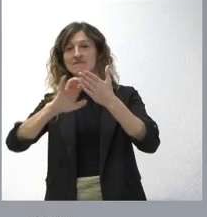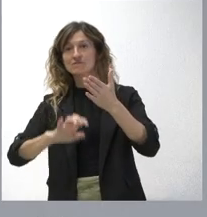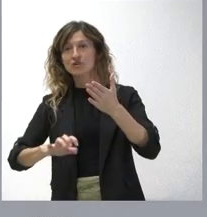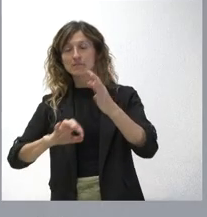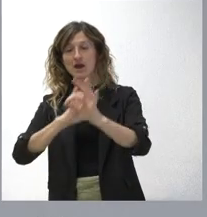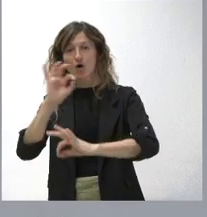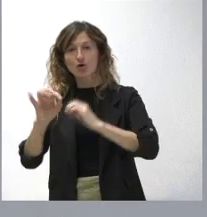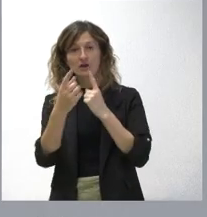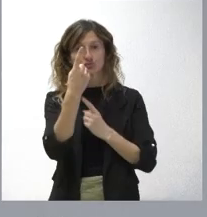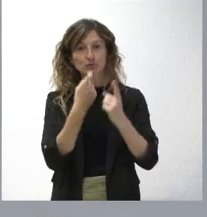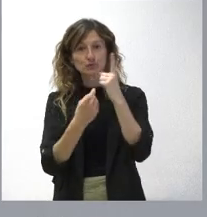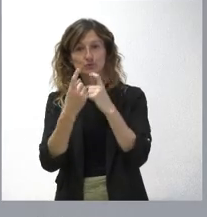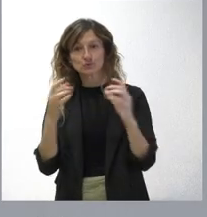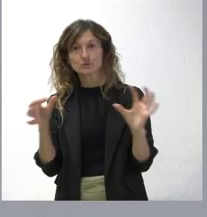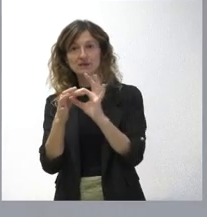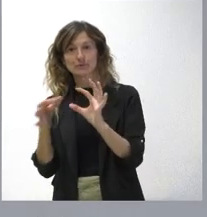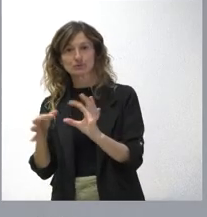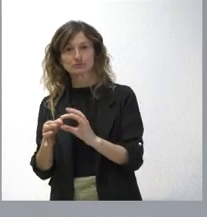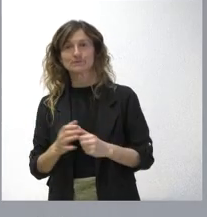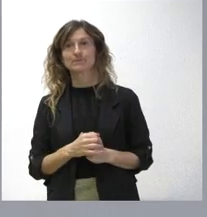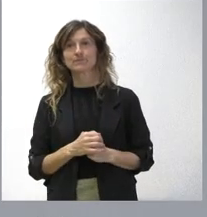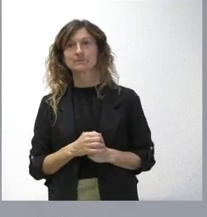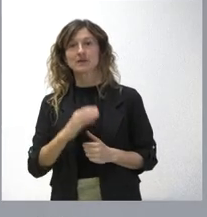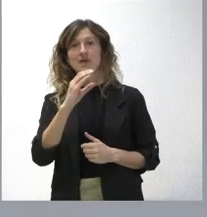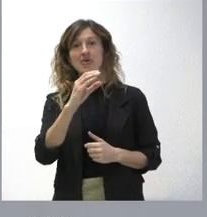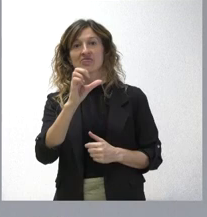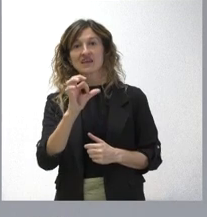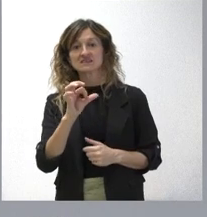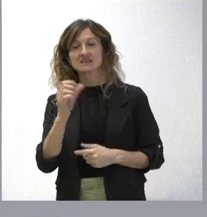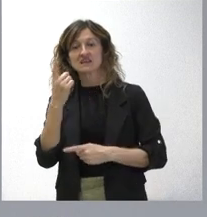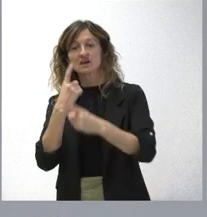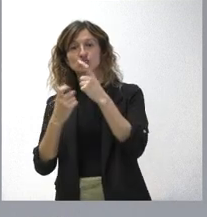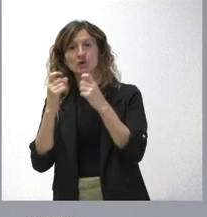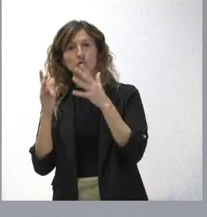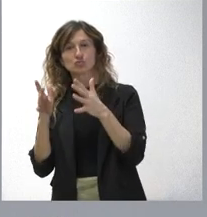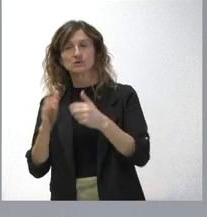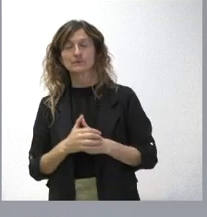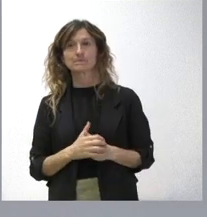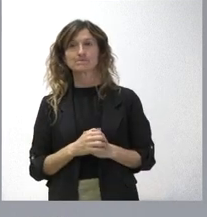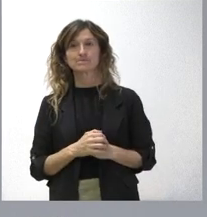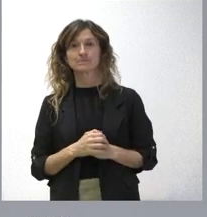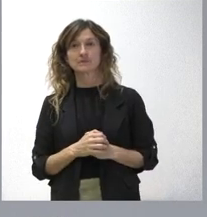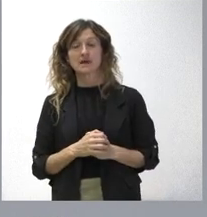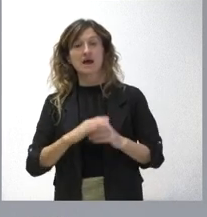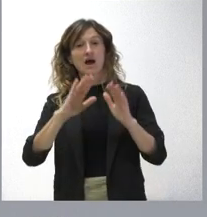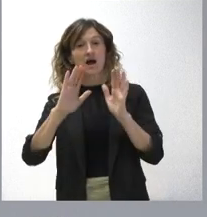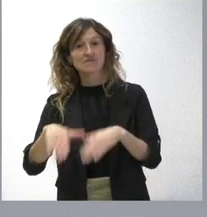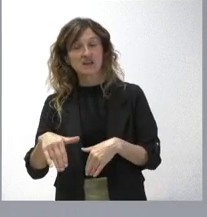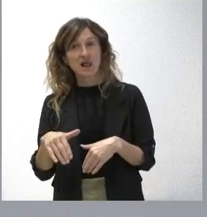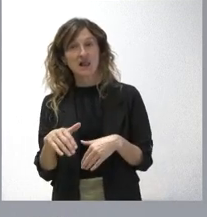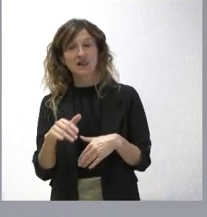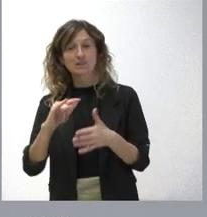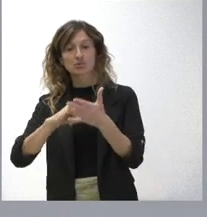órganos consultivos correspondientes, el CES y el Consejo Consultivo, para aprobarse finalmente ya como